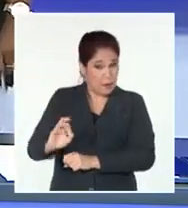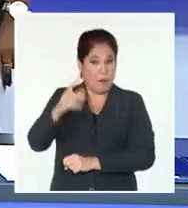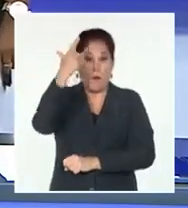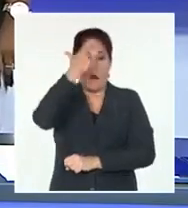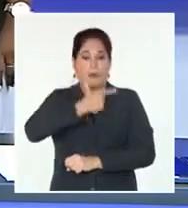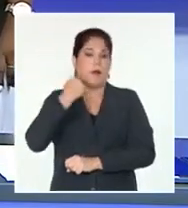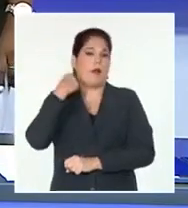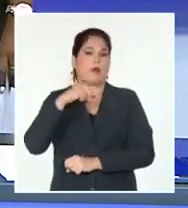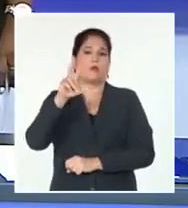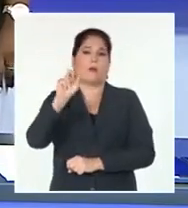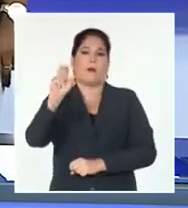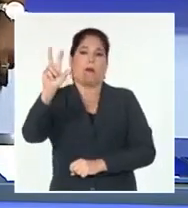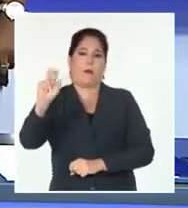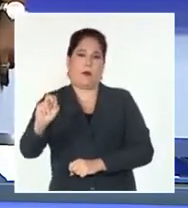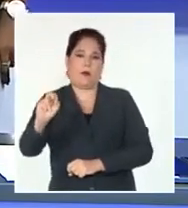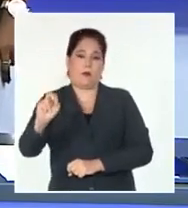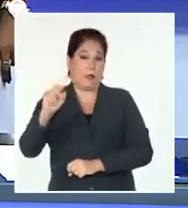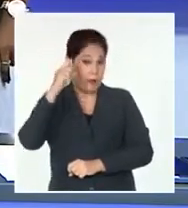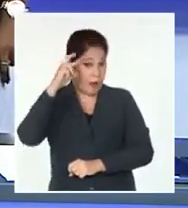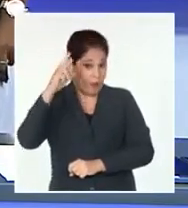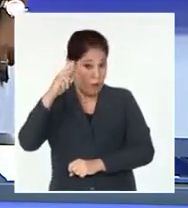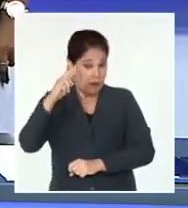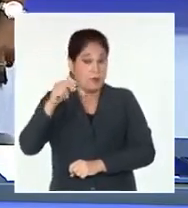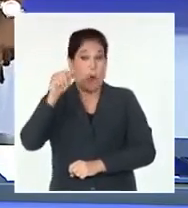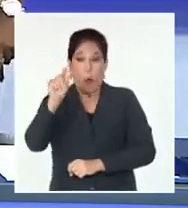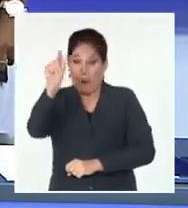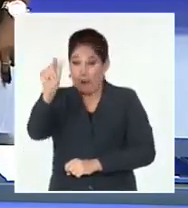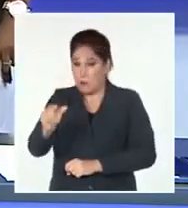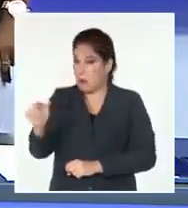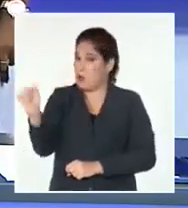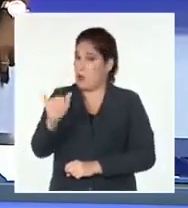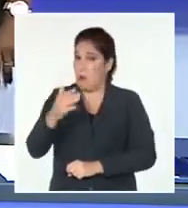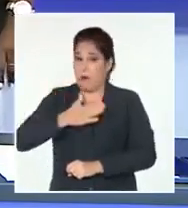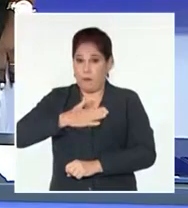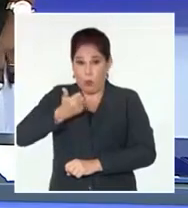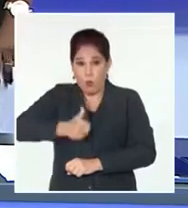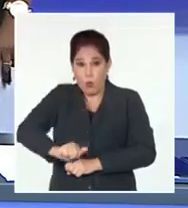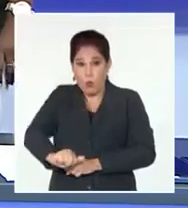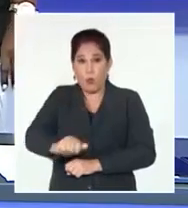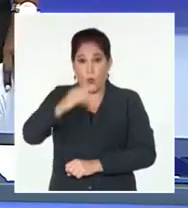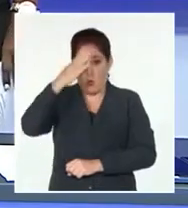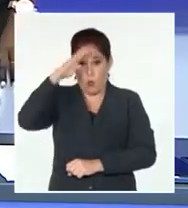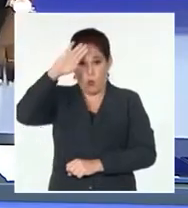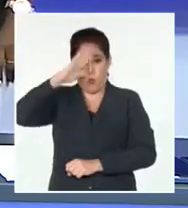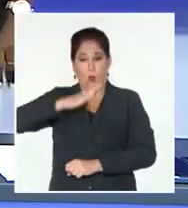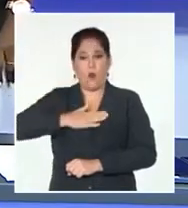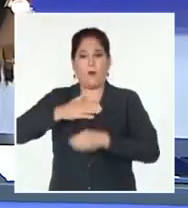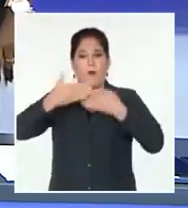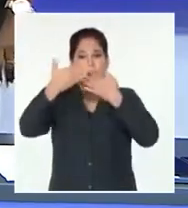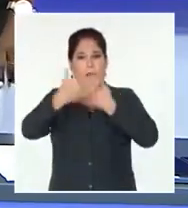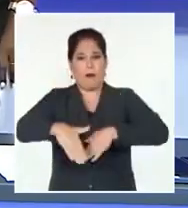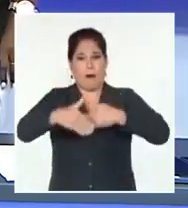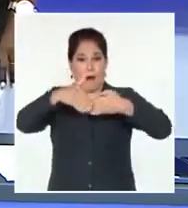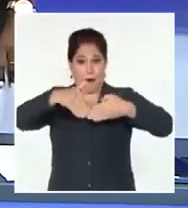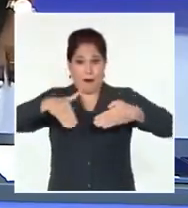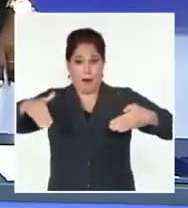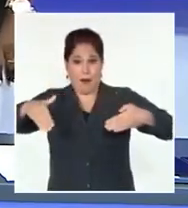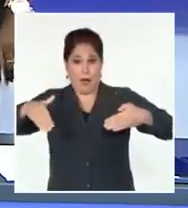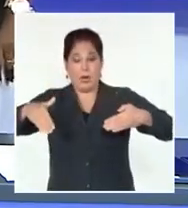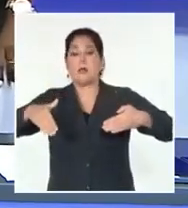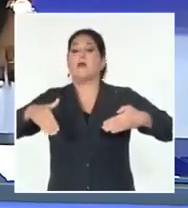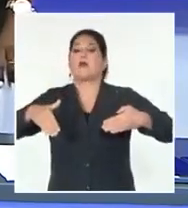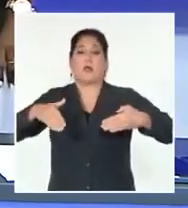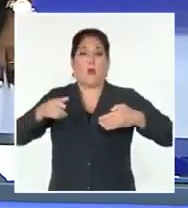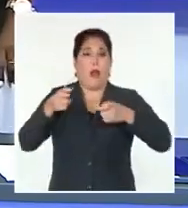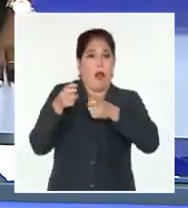de 2020. La noche de ese día, un individuo de origen cubano, parado en plena calle de la capital estadounidense y haciendo uso de un